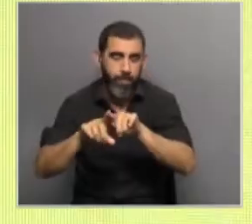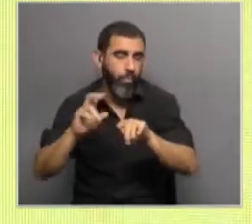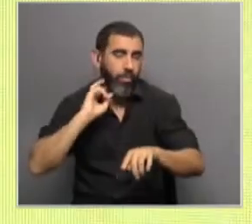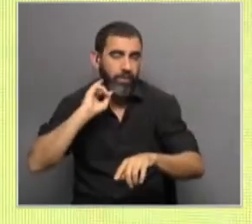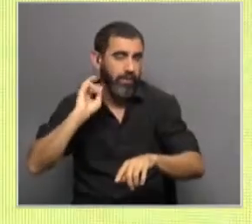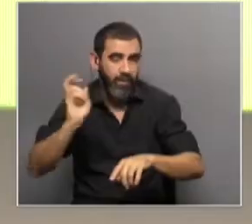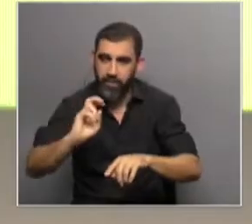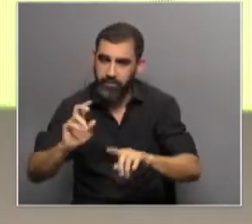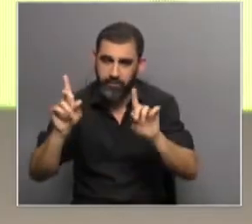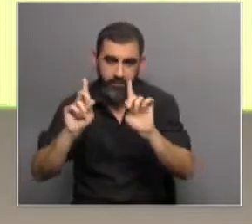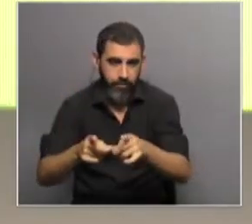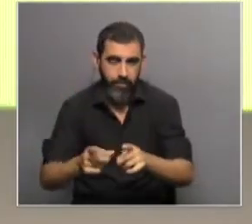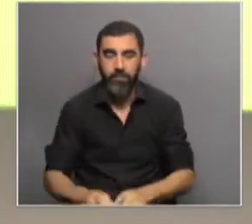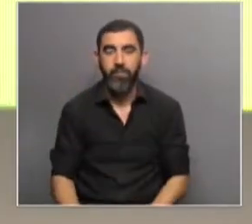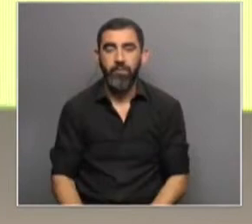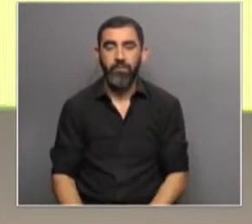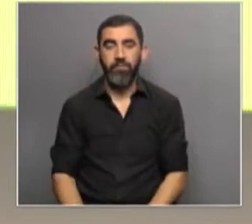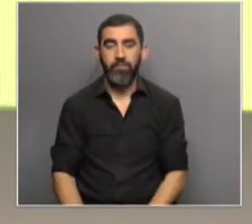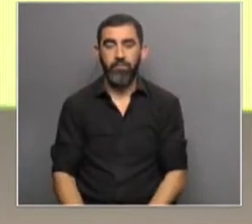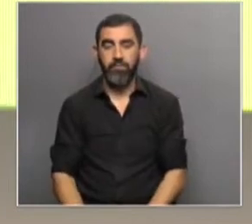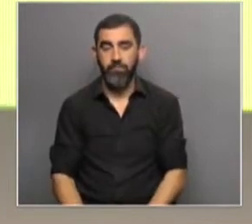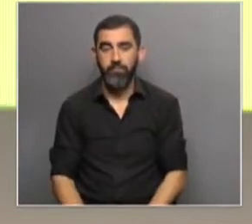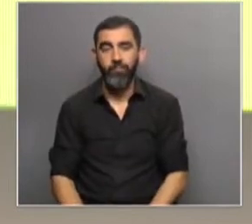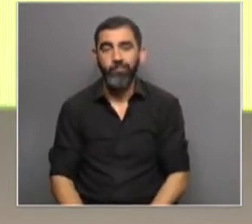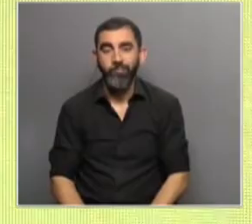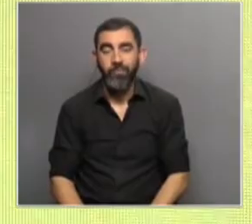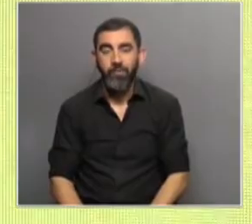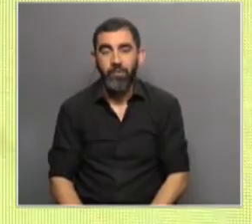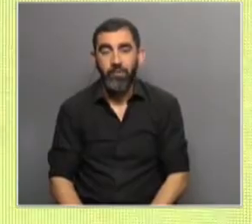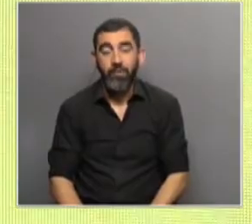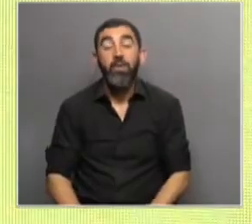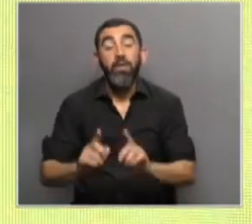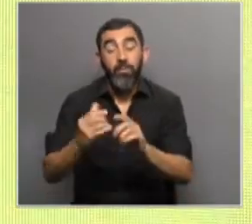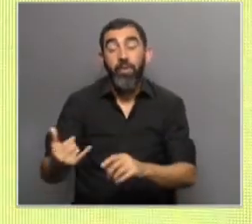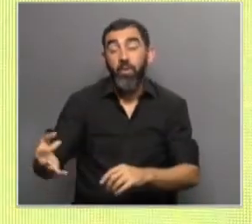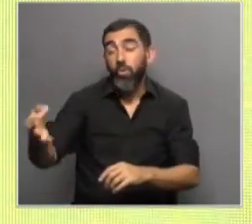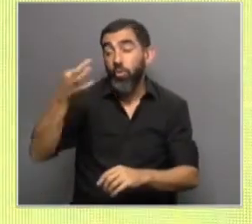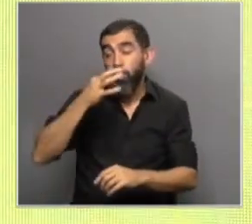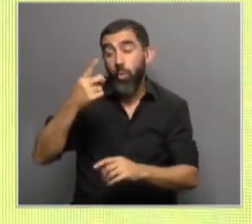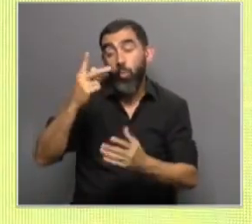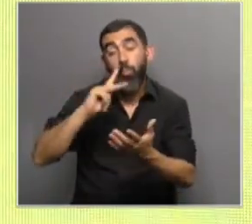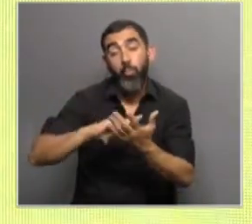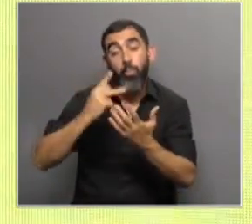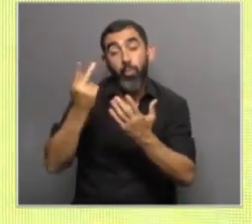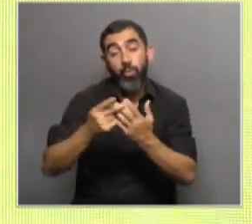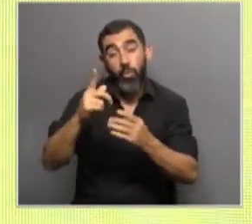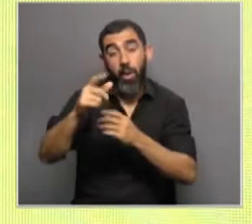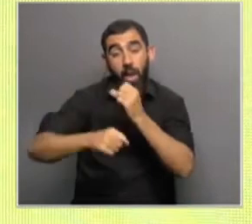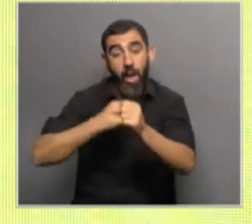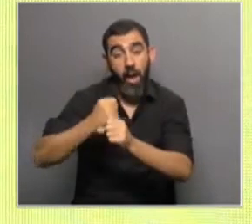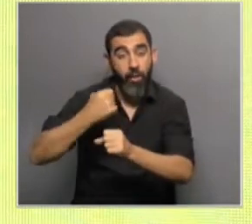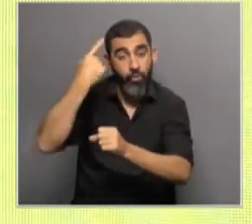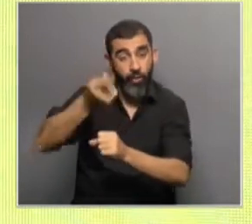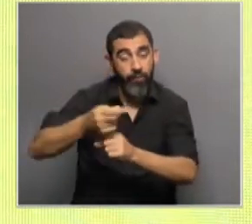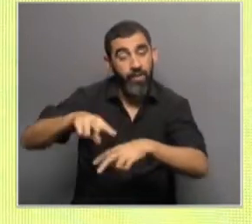poder llegar a esa competencia internacional. Sí, Verónica nos decía que uno de los proyectos que tiene para el próximo año es también